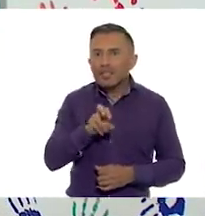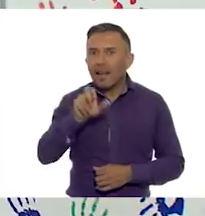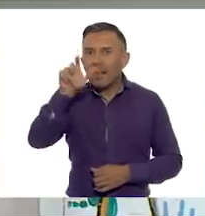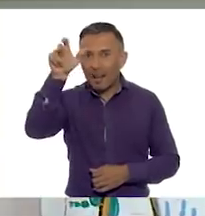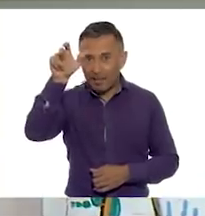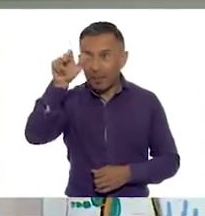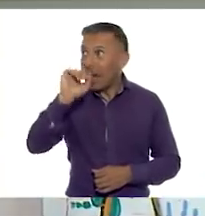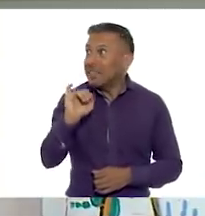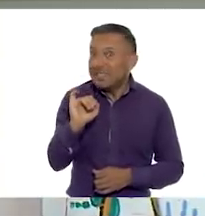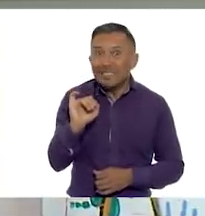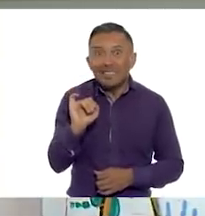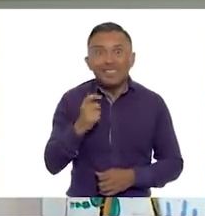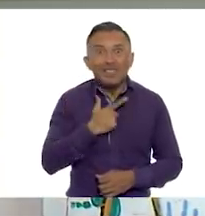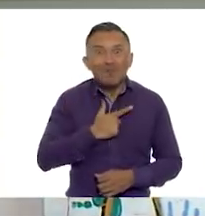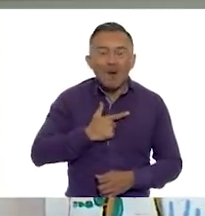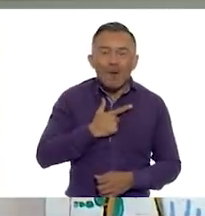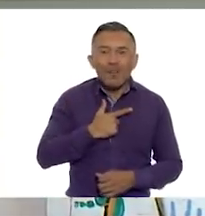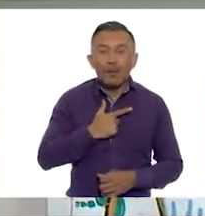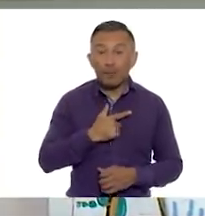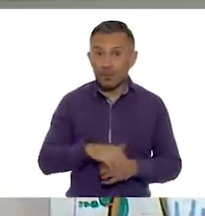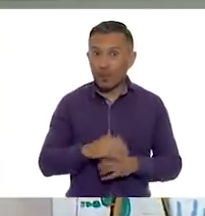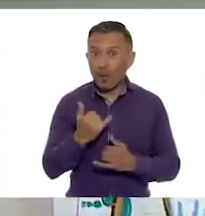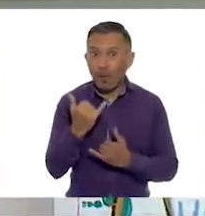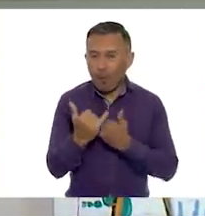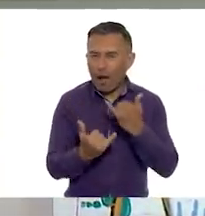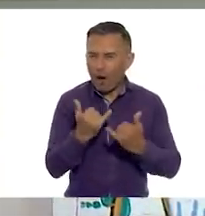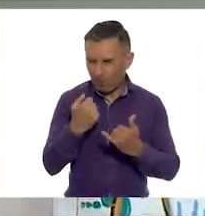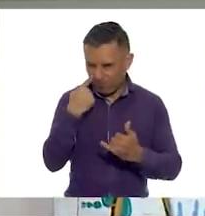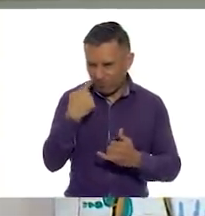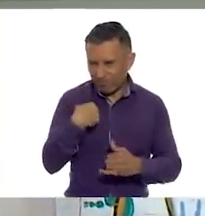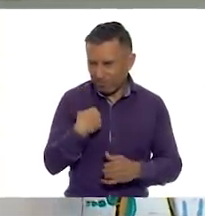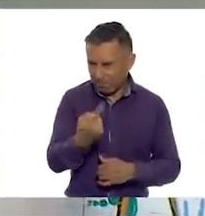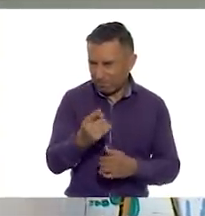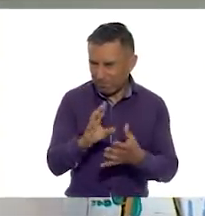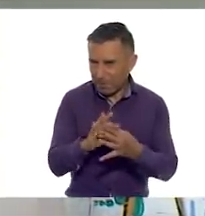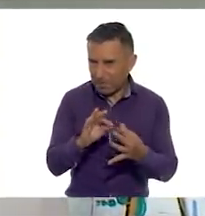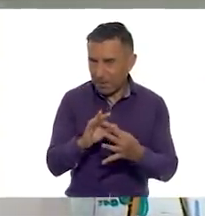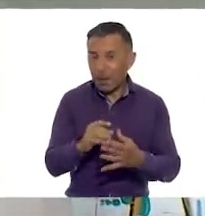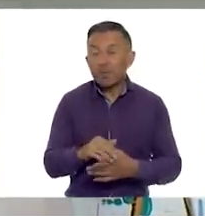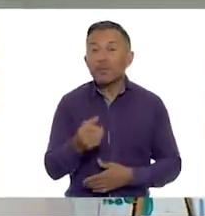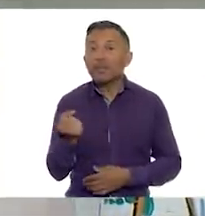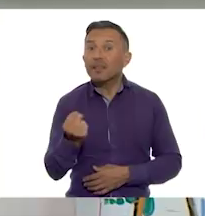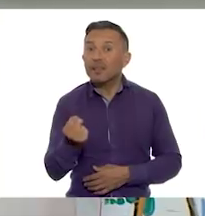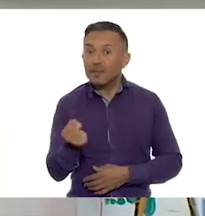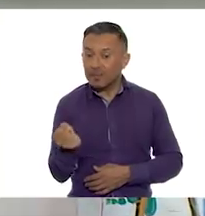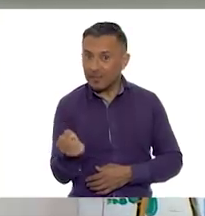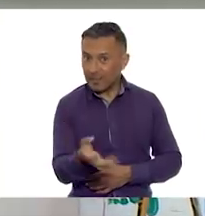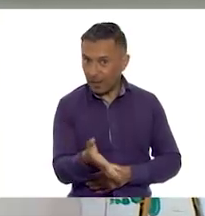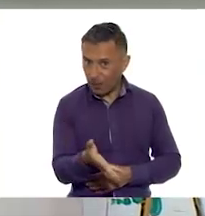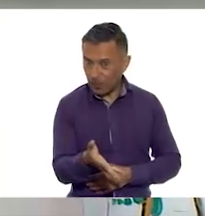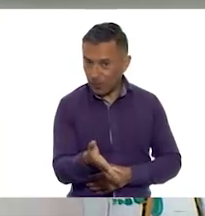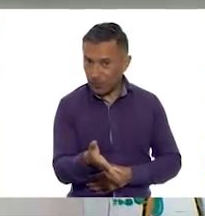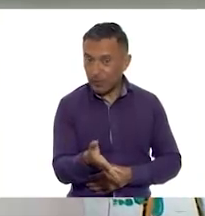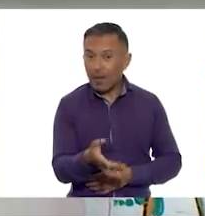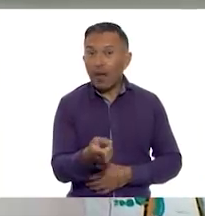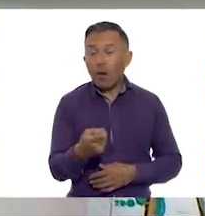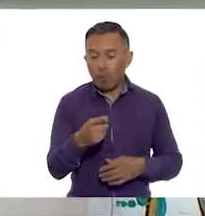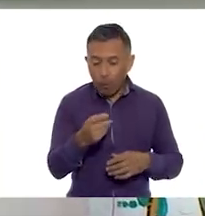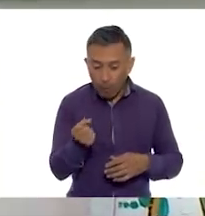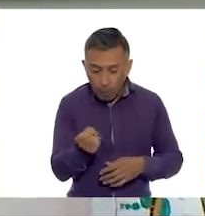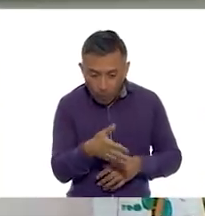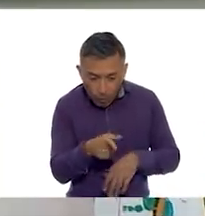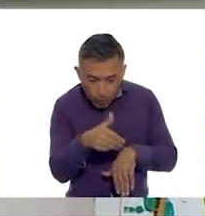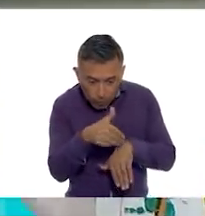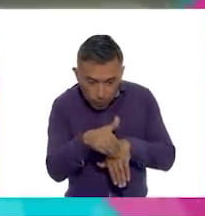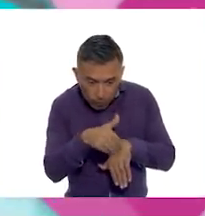En este juego, les voy a explicar un poco. Se lanzan los dados, el jugador avanza el número de